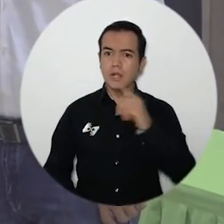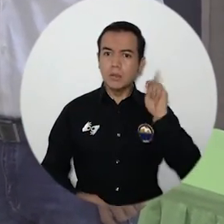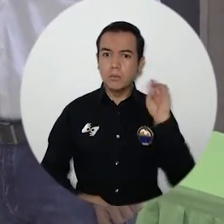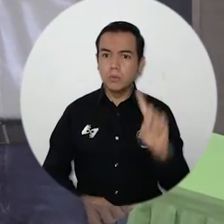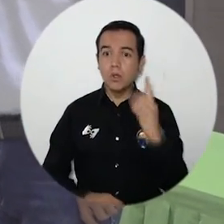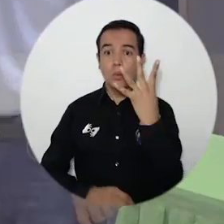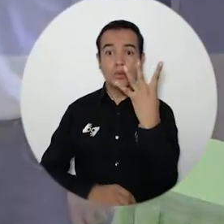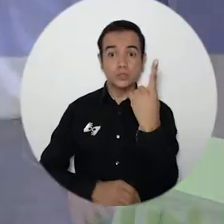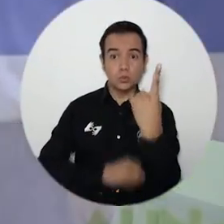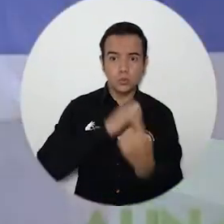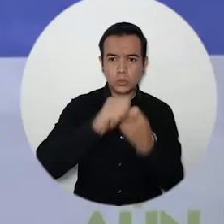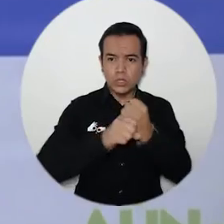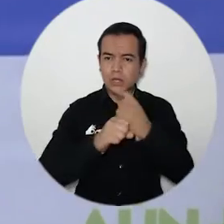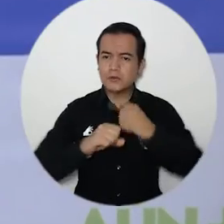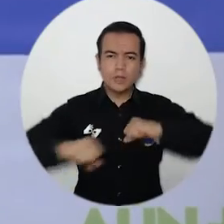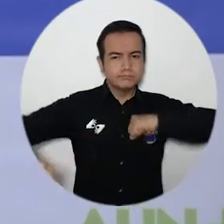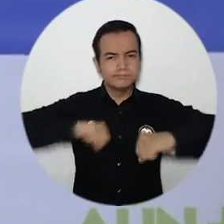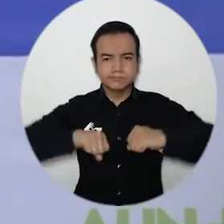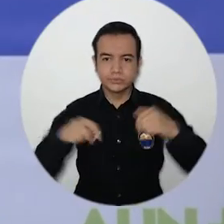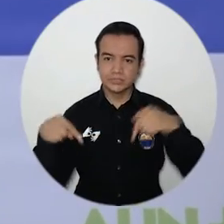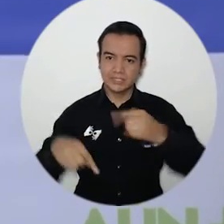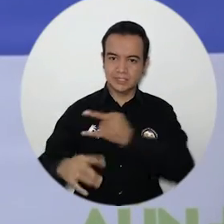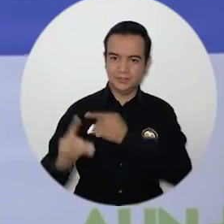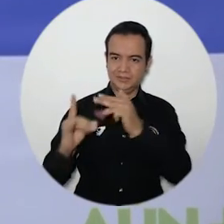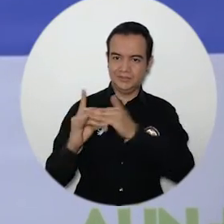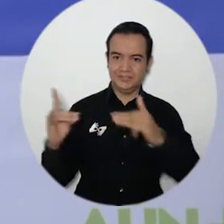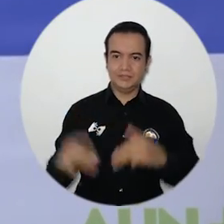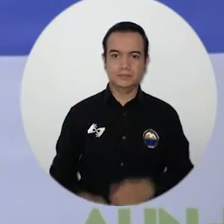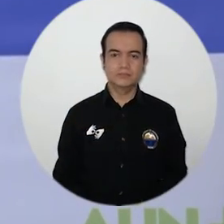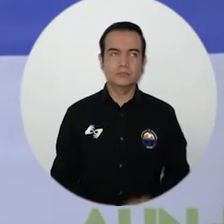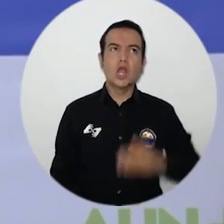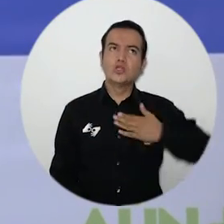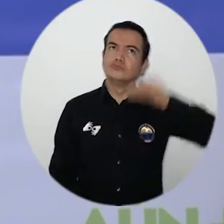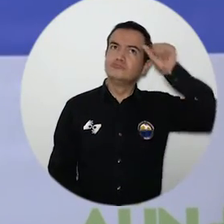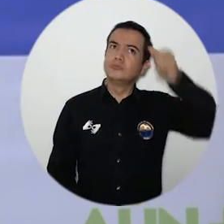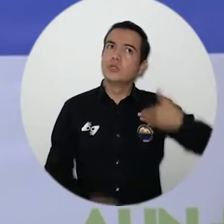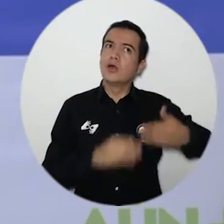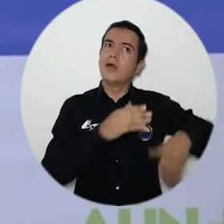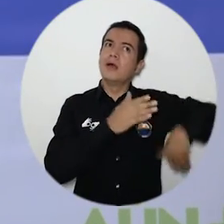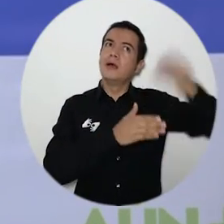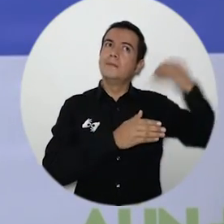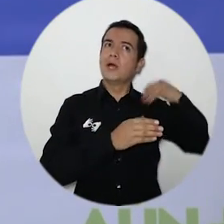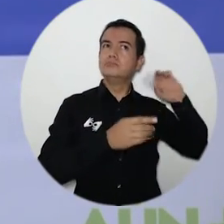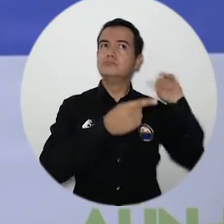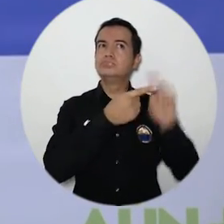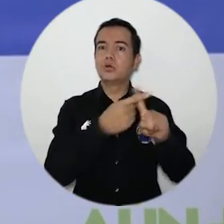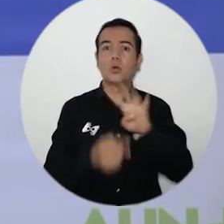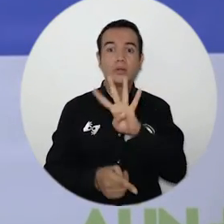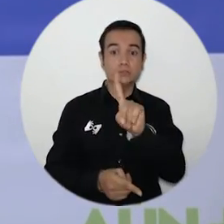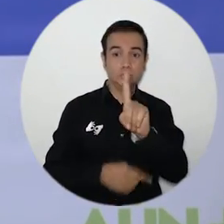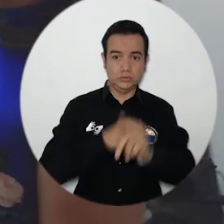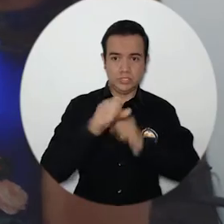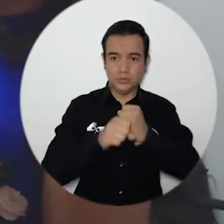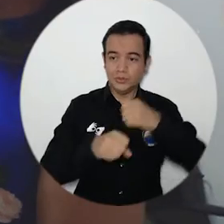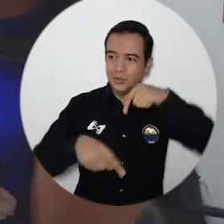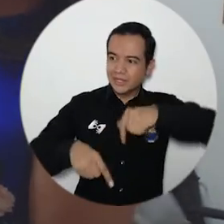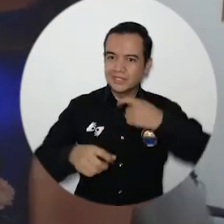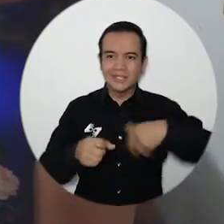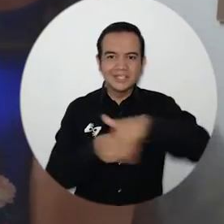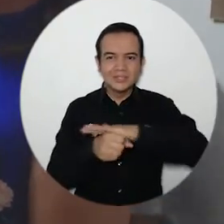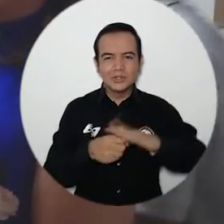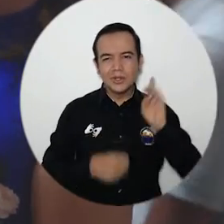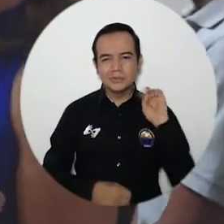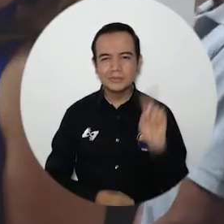servicio a la institución. Llegué a la Universidad del Magdalena hace 41 años, de los cuales he vivido momentos